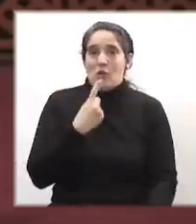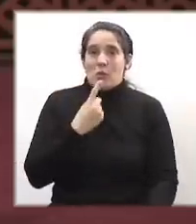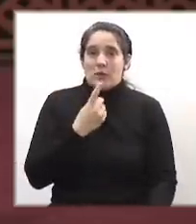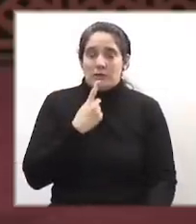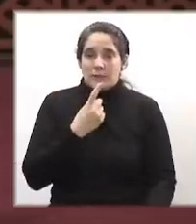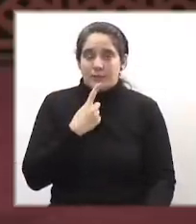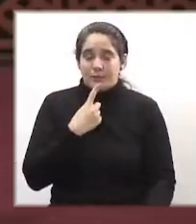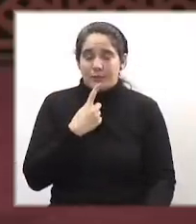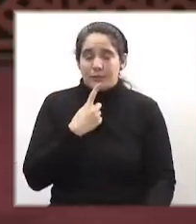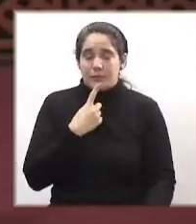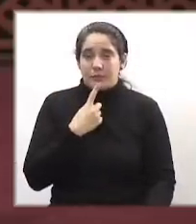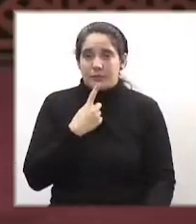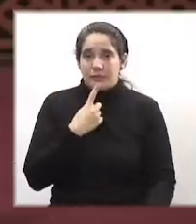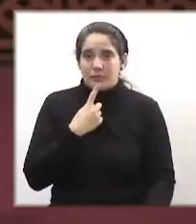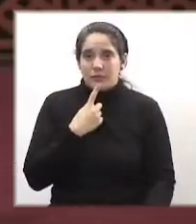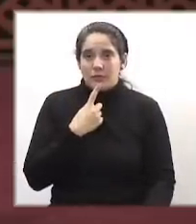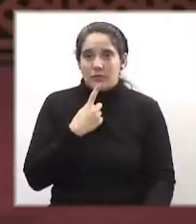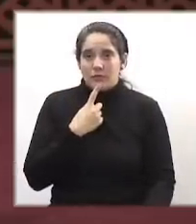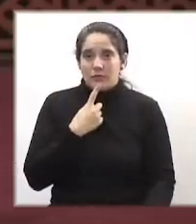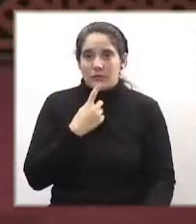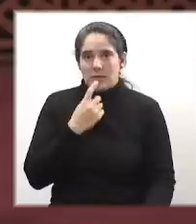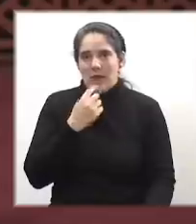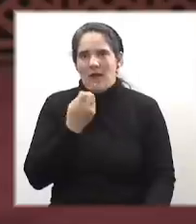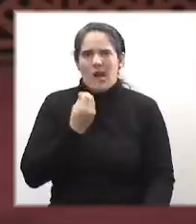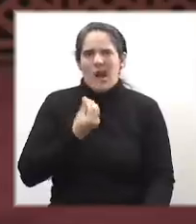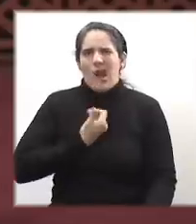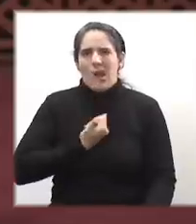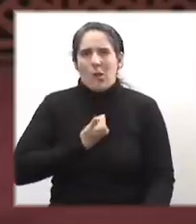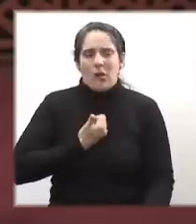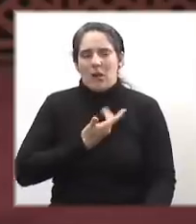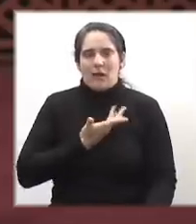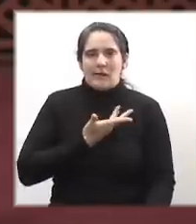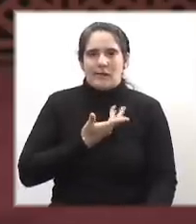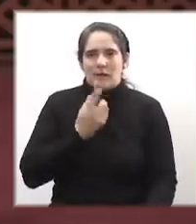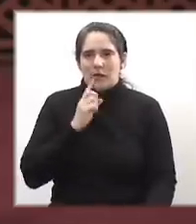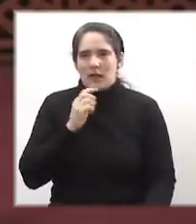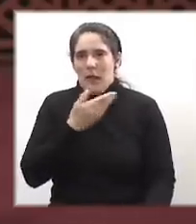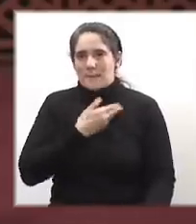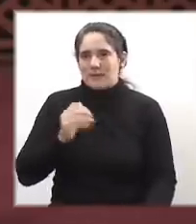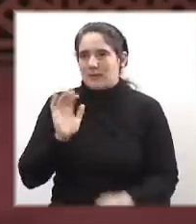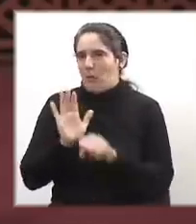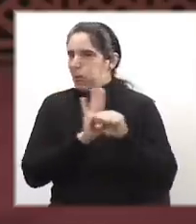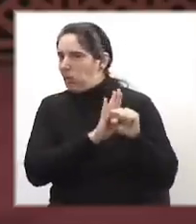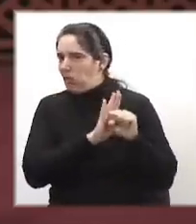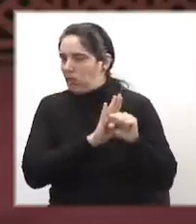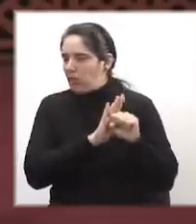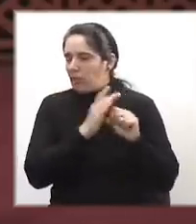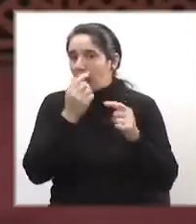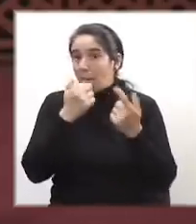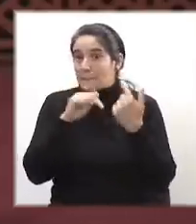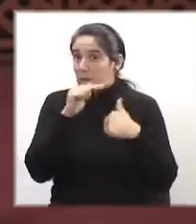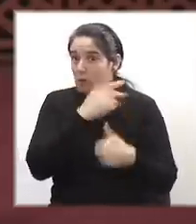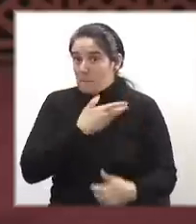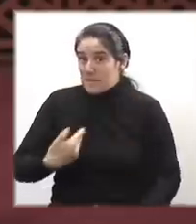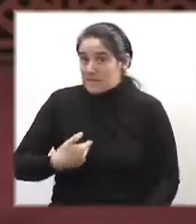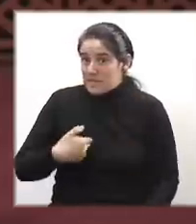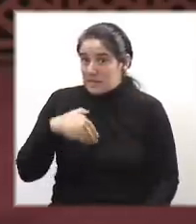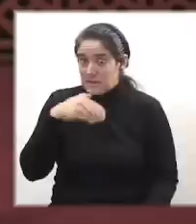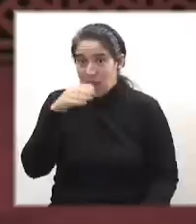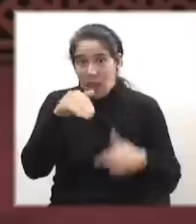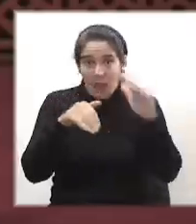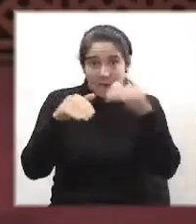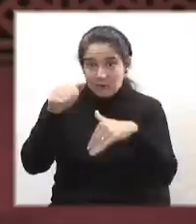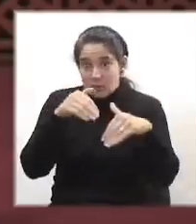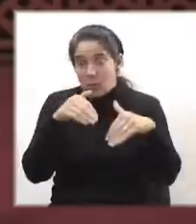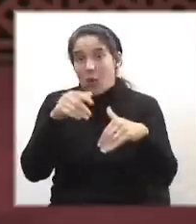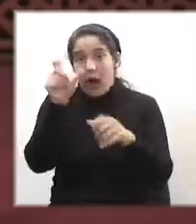buscó sacar su beneficio y le dio la espalda al Presidente. Cuando éste convocó al pueblo a la